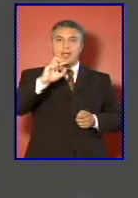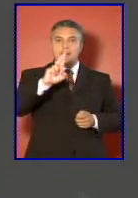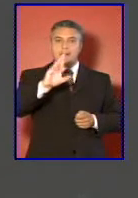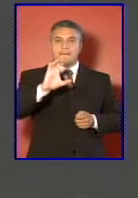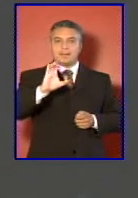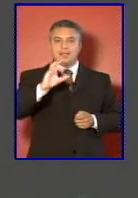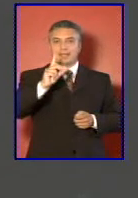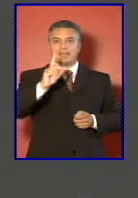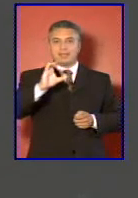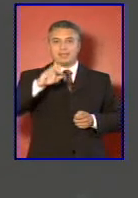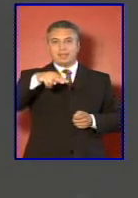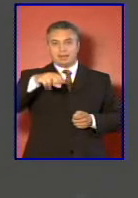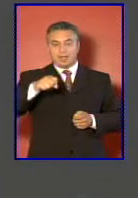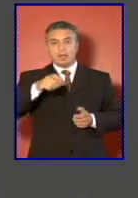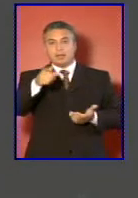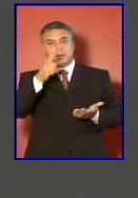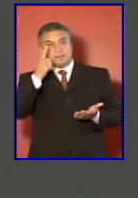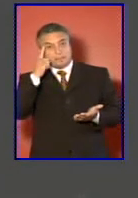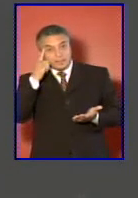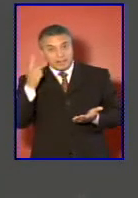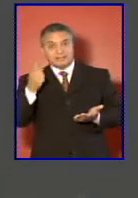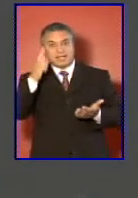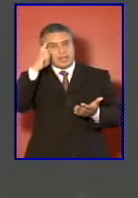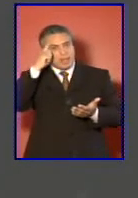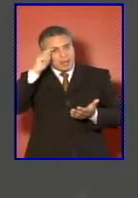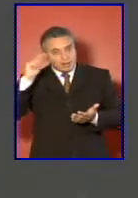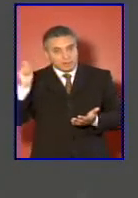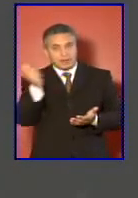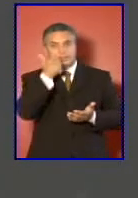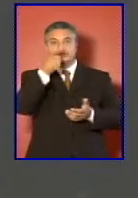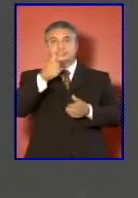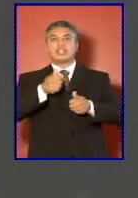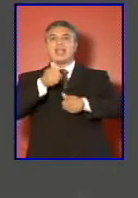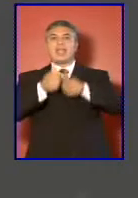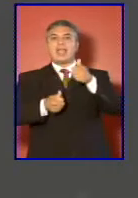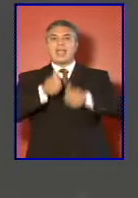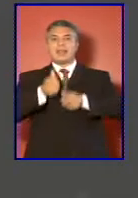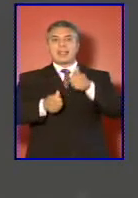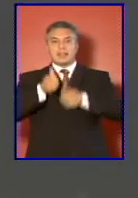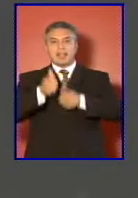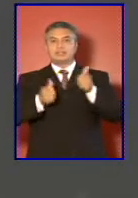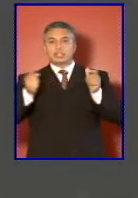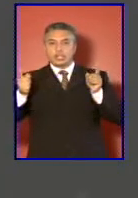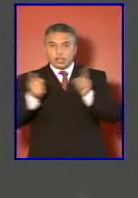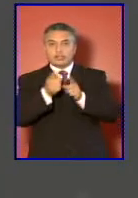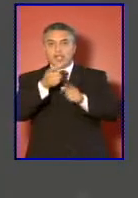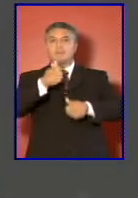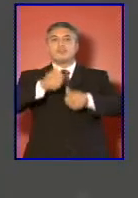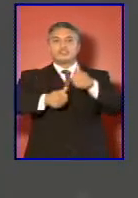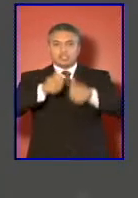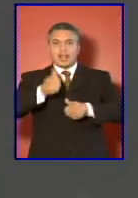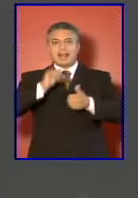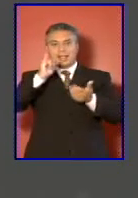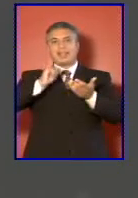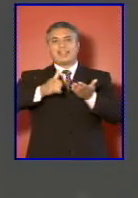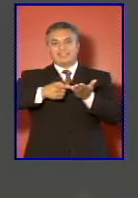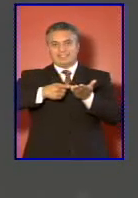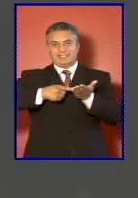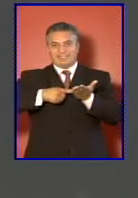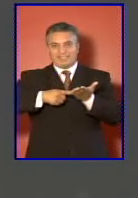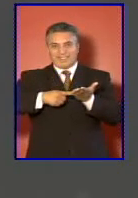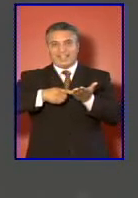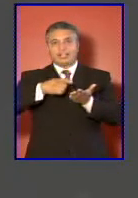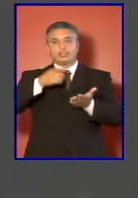Supone la creación de un sistema de carreras cortas para profesionales y técnicos a plazo